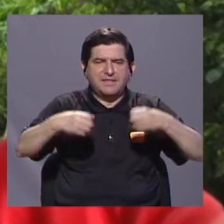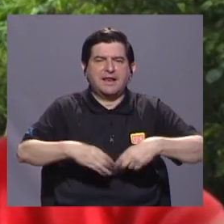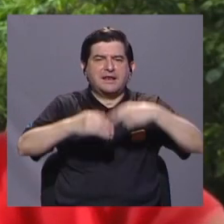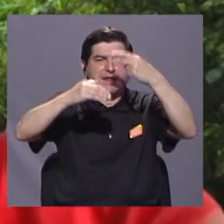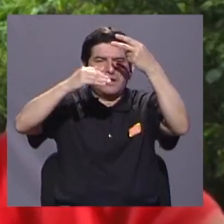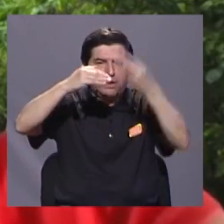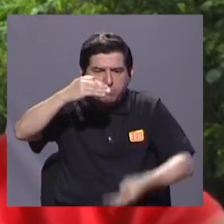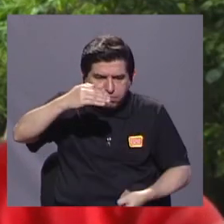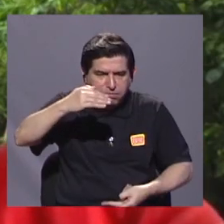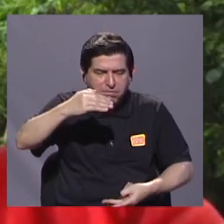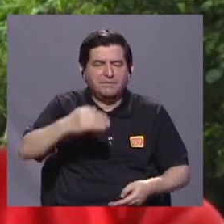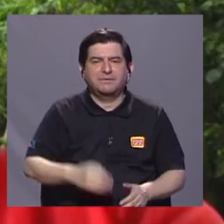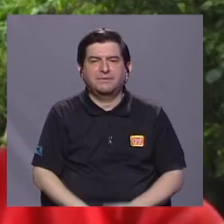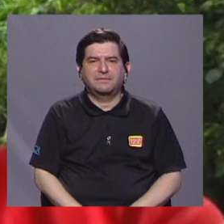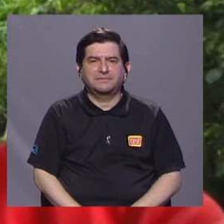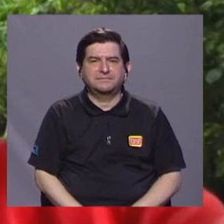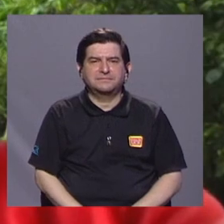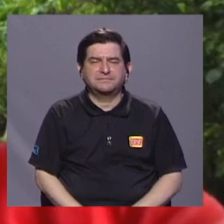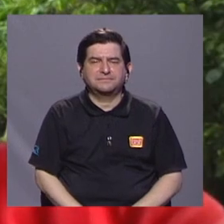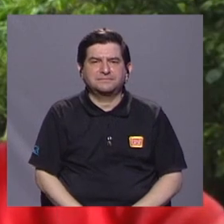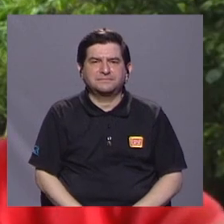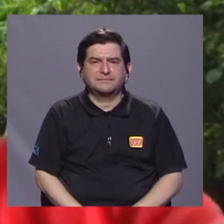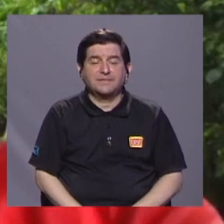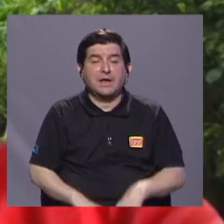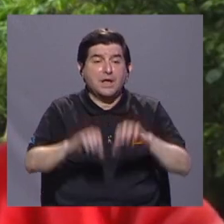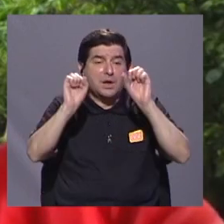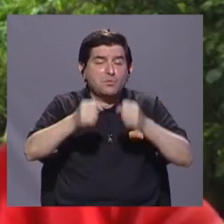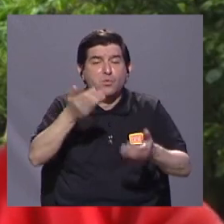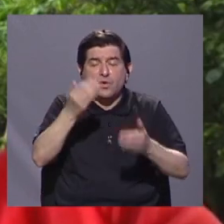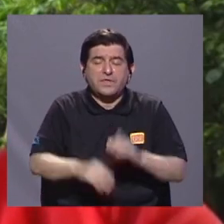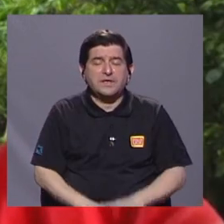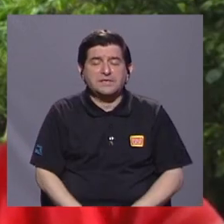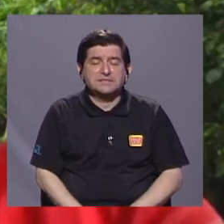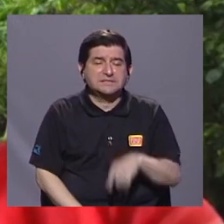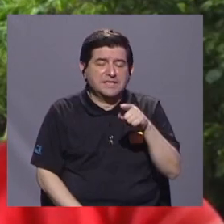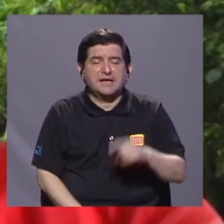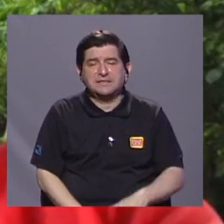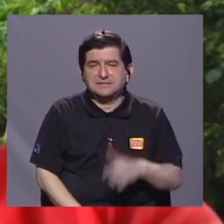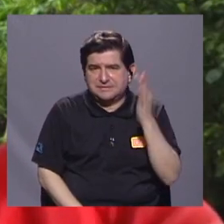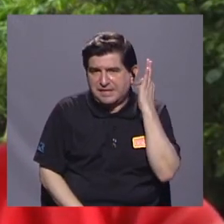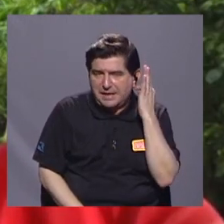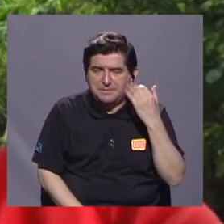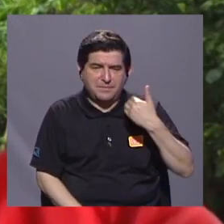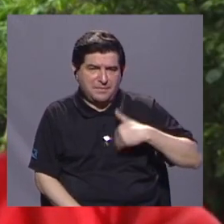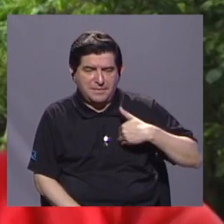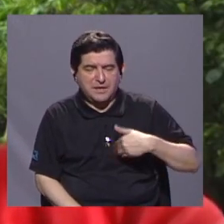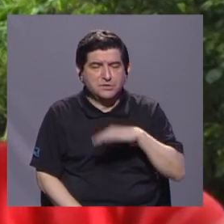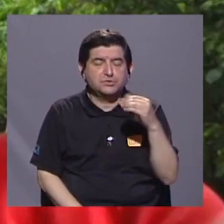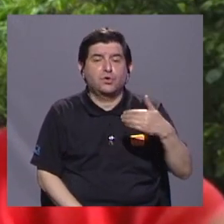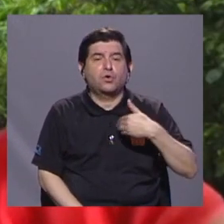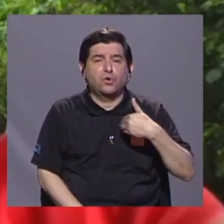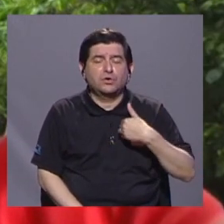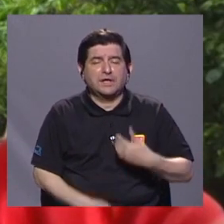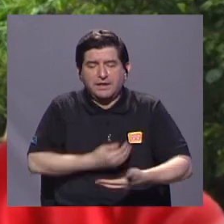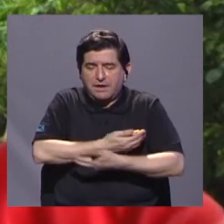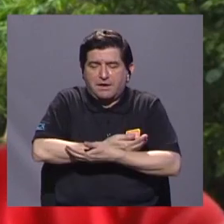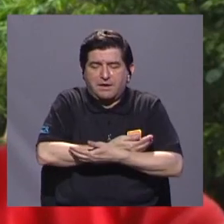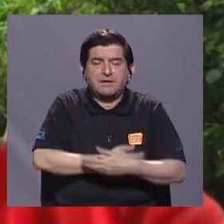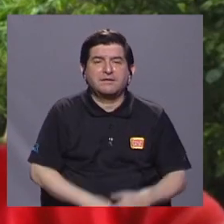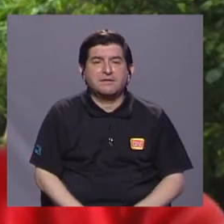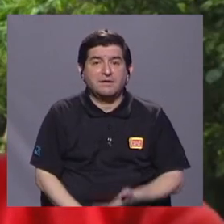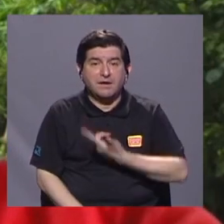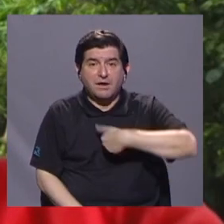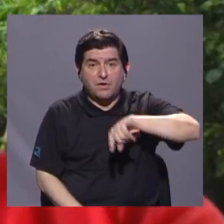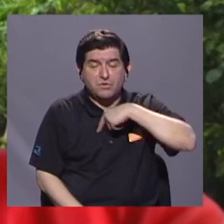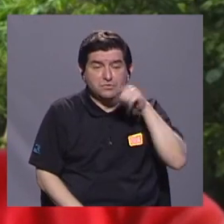la descarga eléctrica, pero cayó. Puede ser una hembra, puede ser un macho, inclusive puede ser una hembra con cría. Y en este caso, lo que